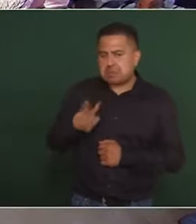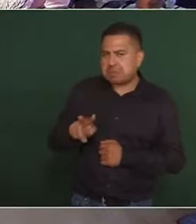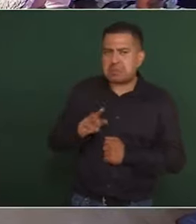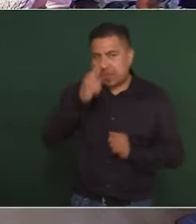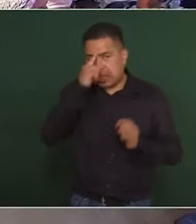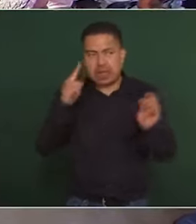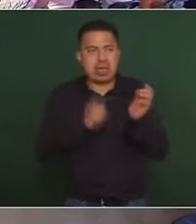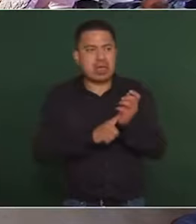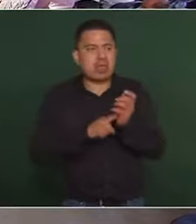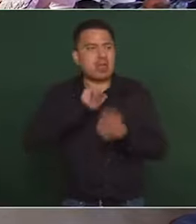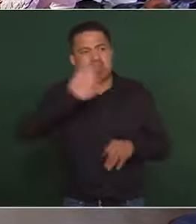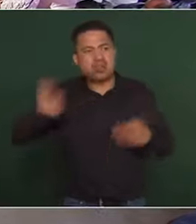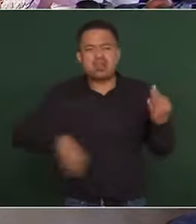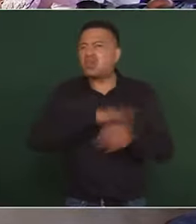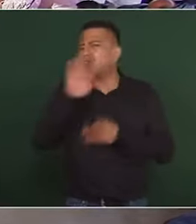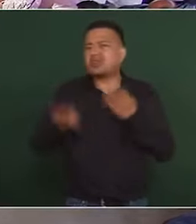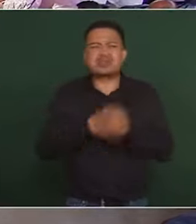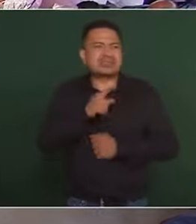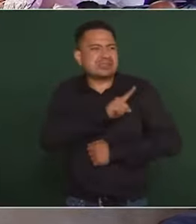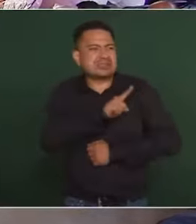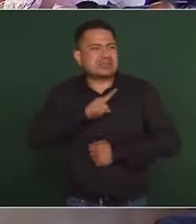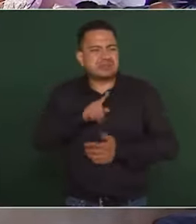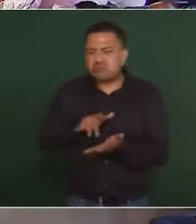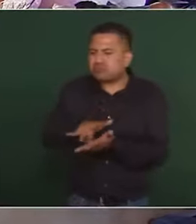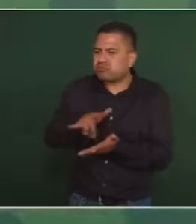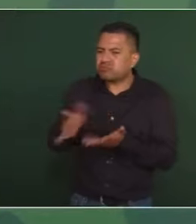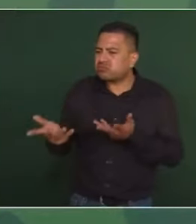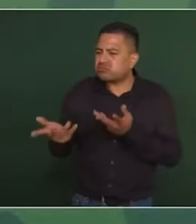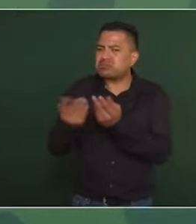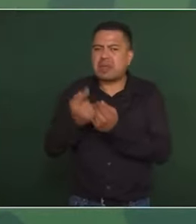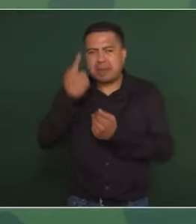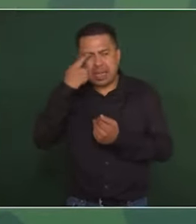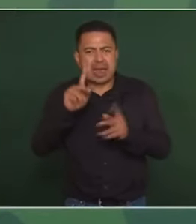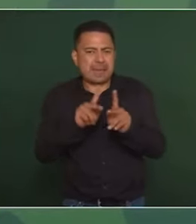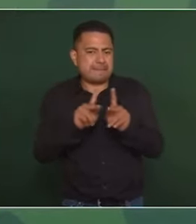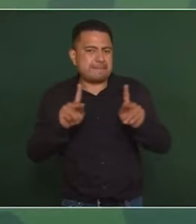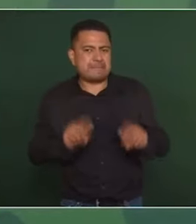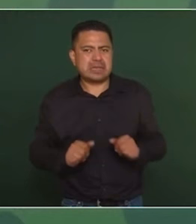Creo que todos tenemos que contribuir a conseguir la paz.